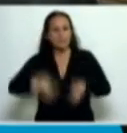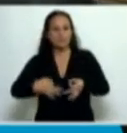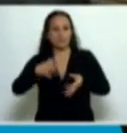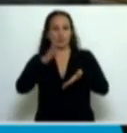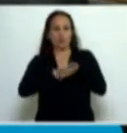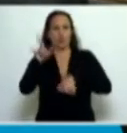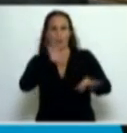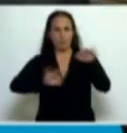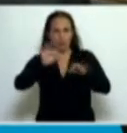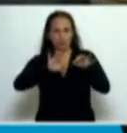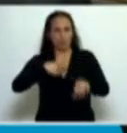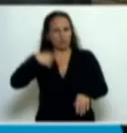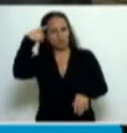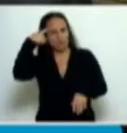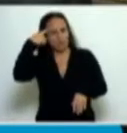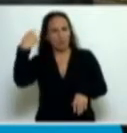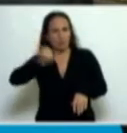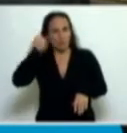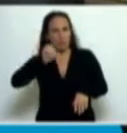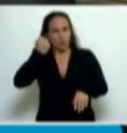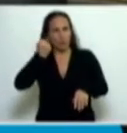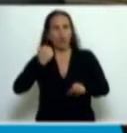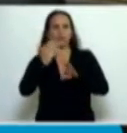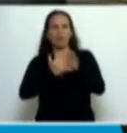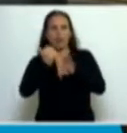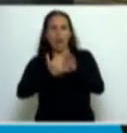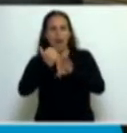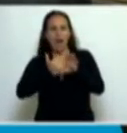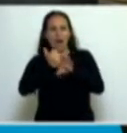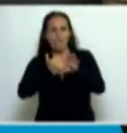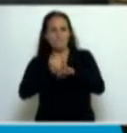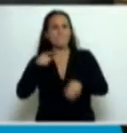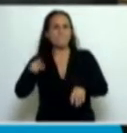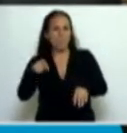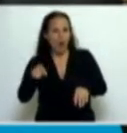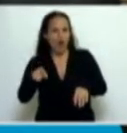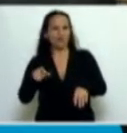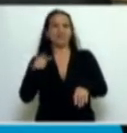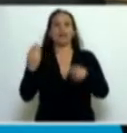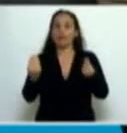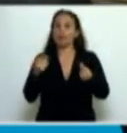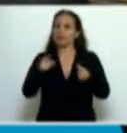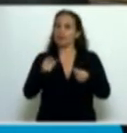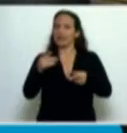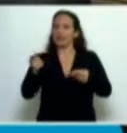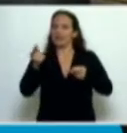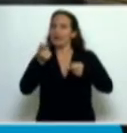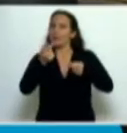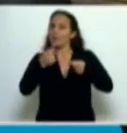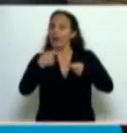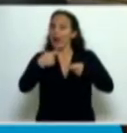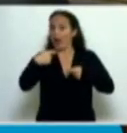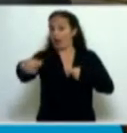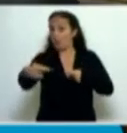nosotros creemos que es un sustancial aporte a la burocracia. Para sostener el sistema previsional se hizo el Fondo de